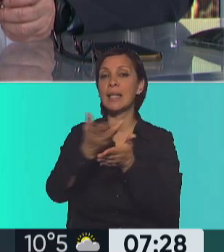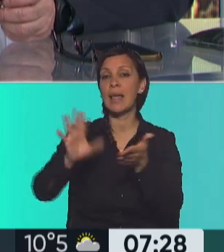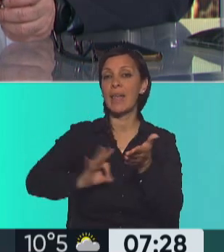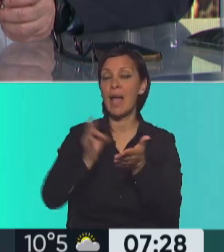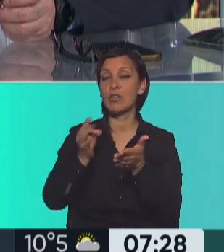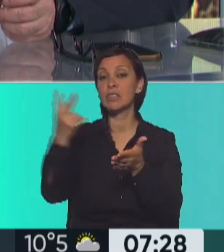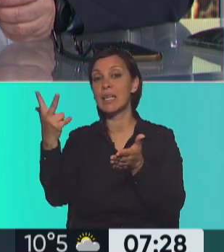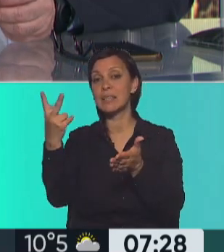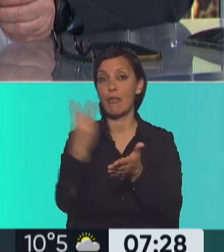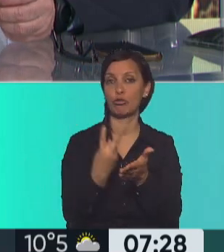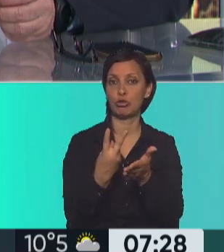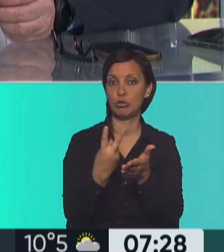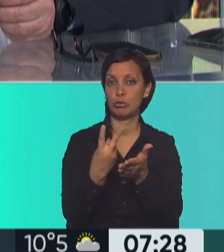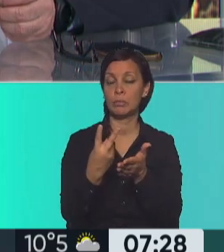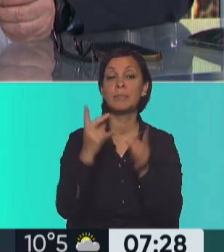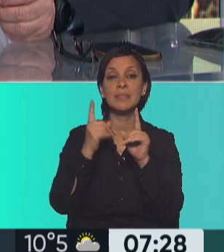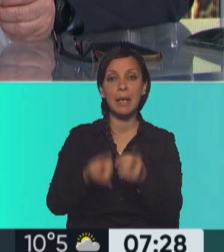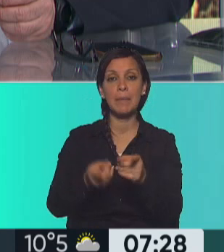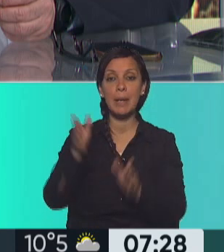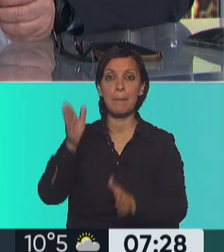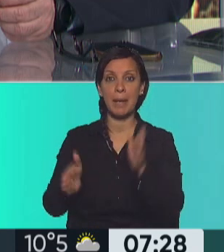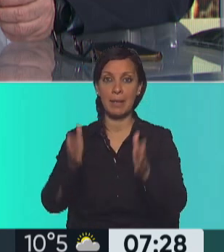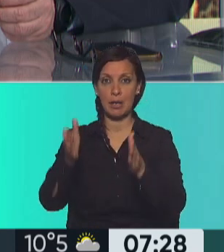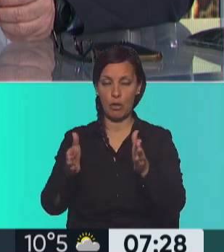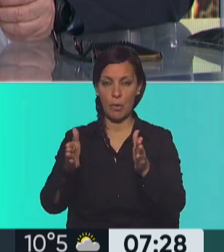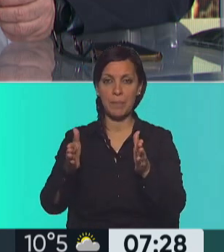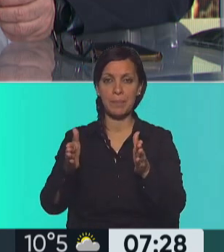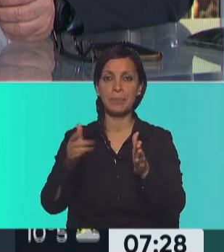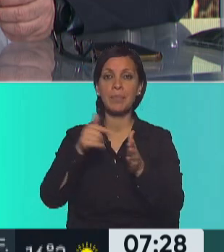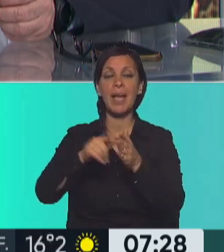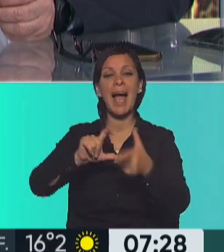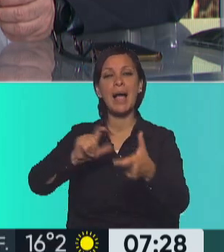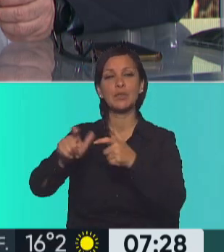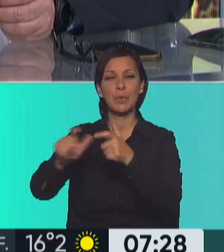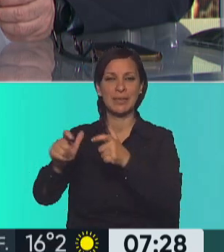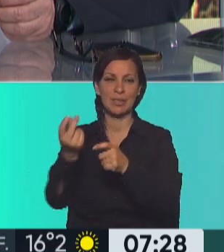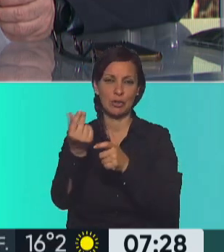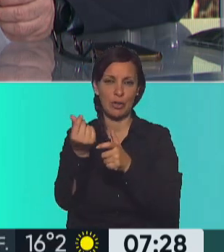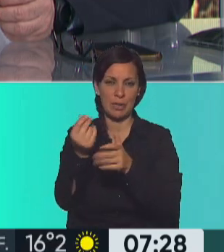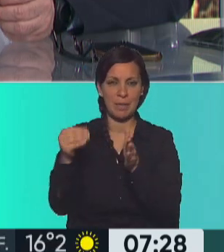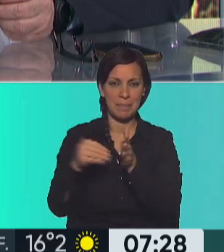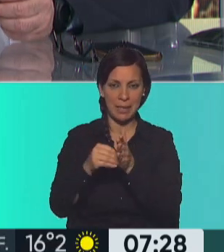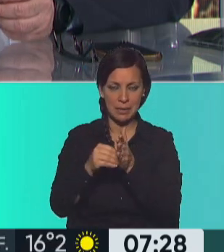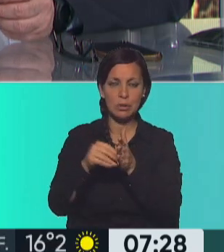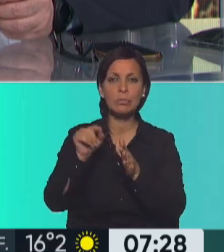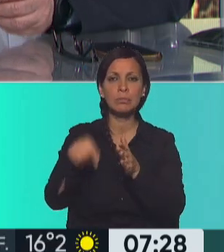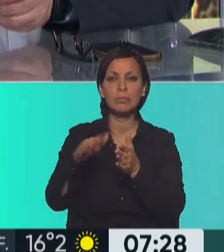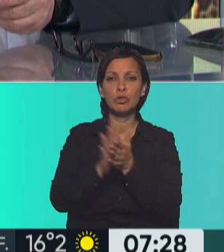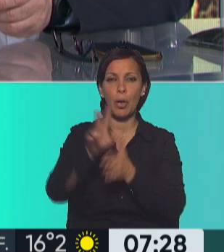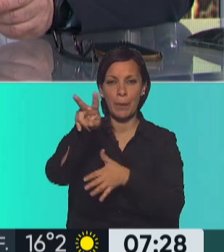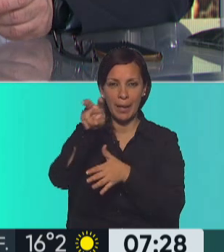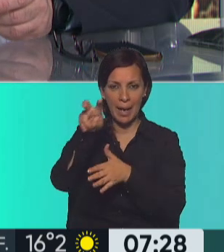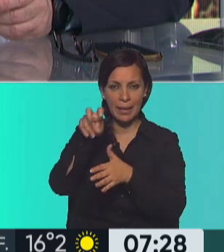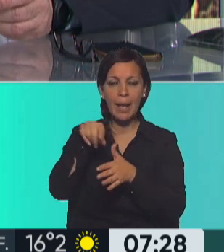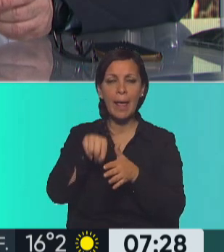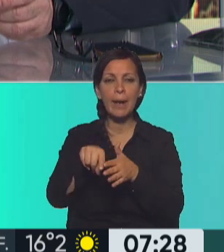a dos. Y un periodo en el cual se realizaban las actualizaciones respecto a cuál es el